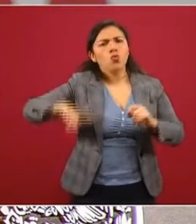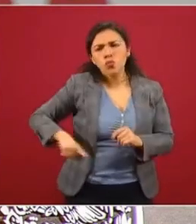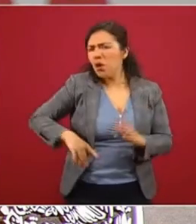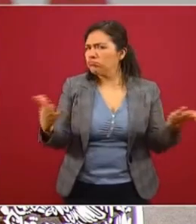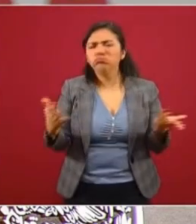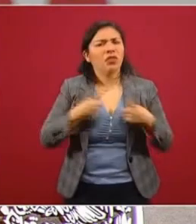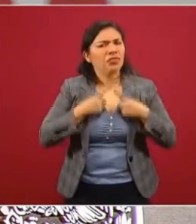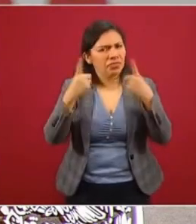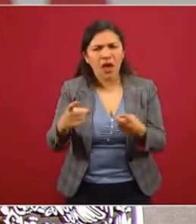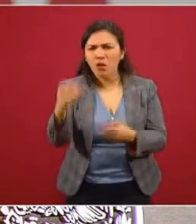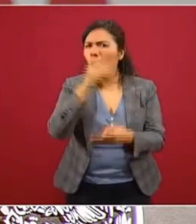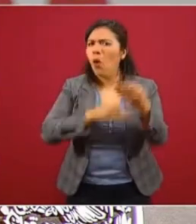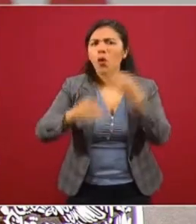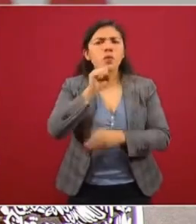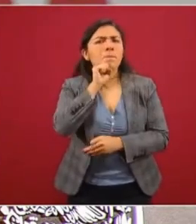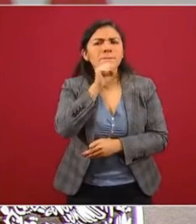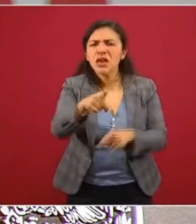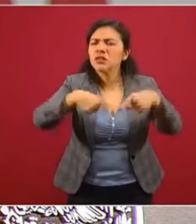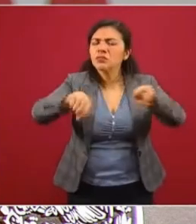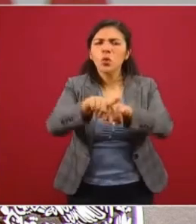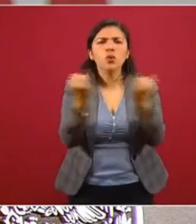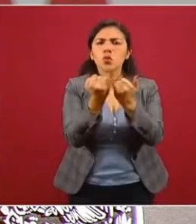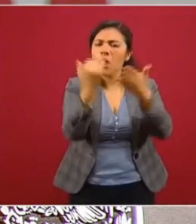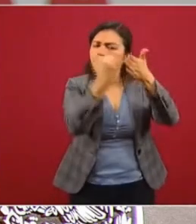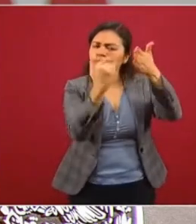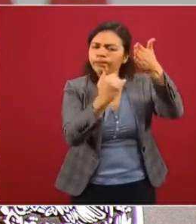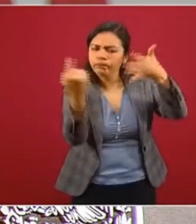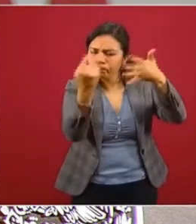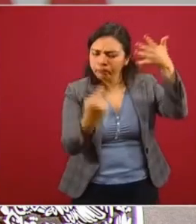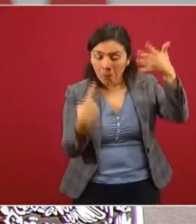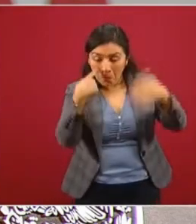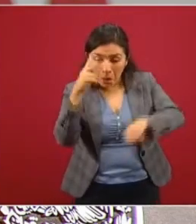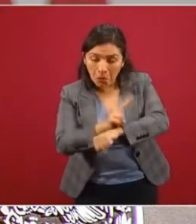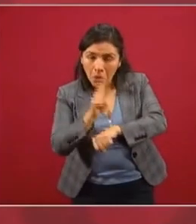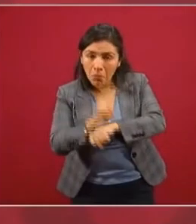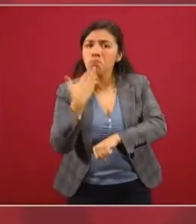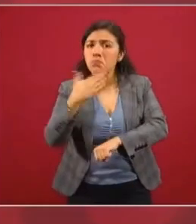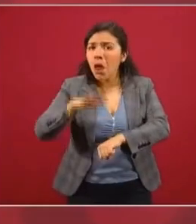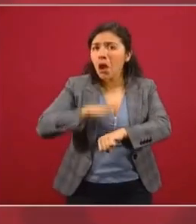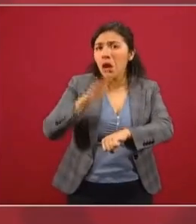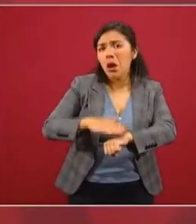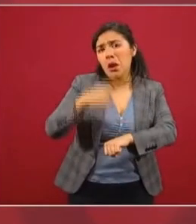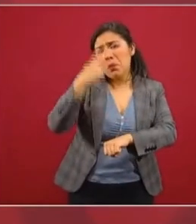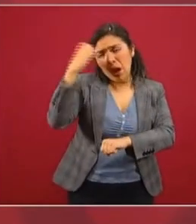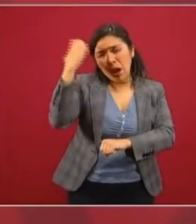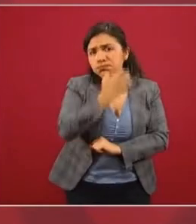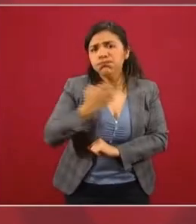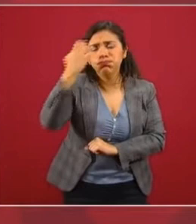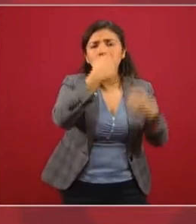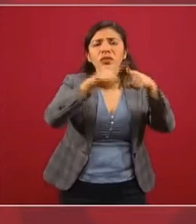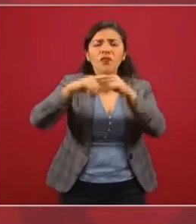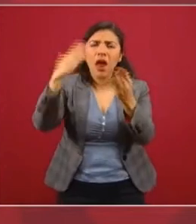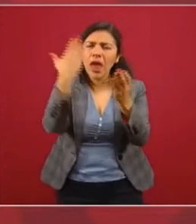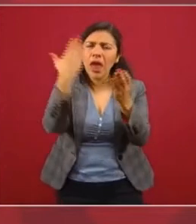exactamente los mismos criterios y la misma secuencia de evaluación de los